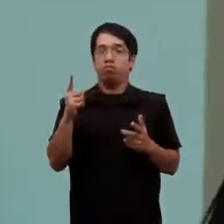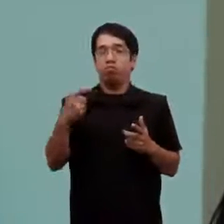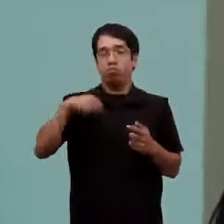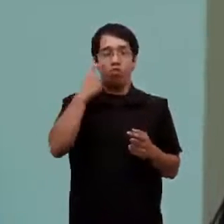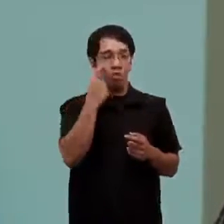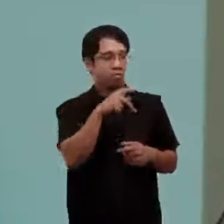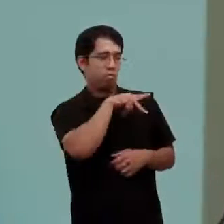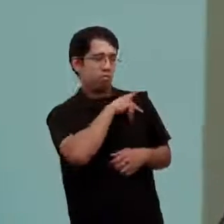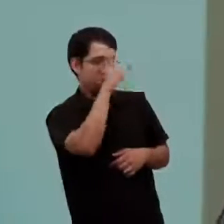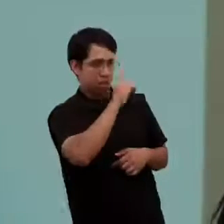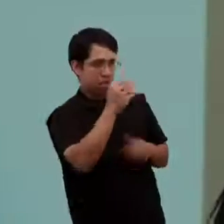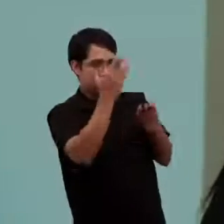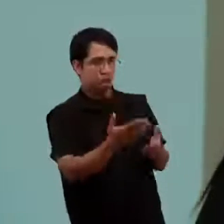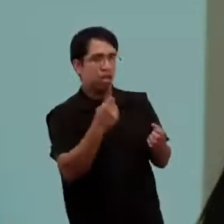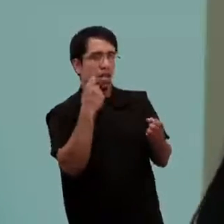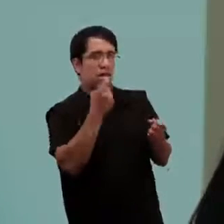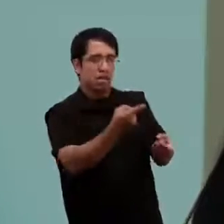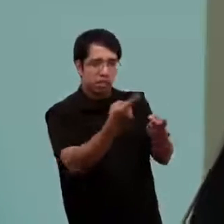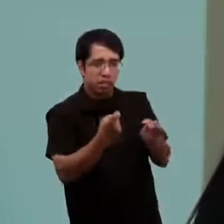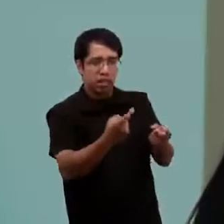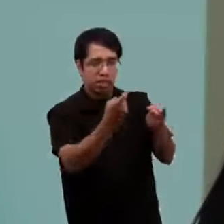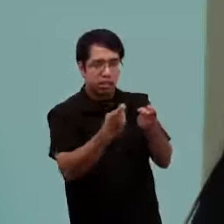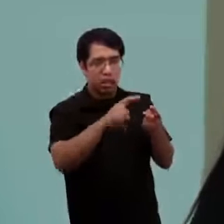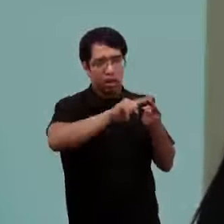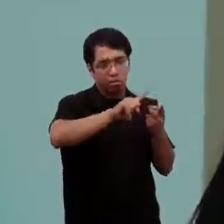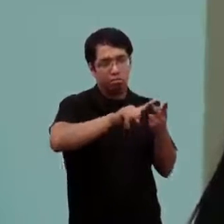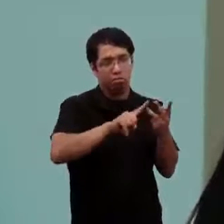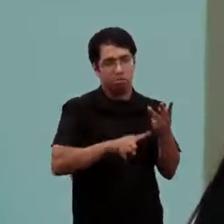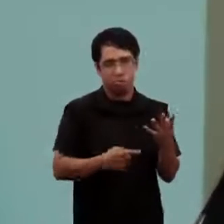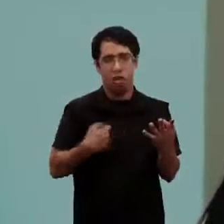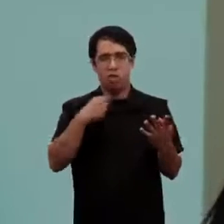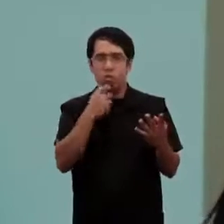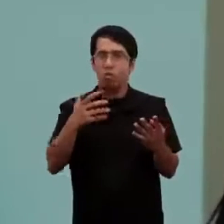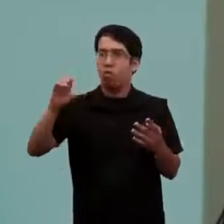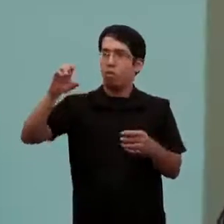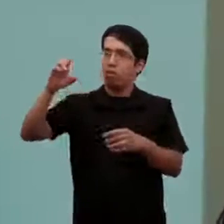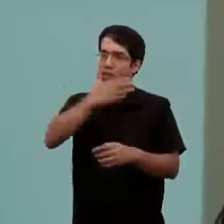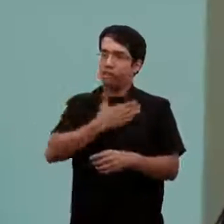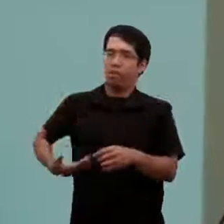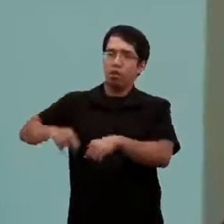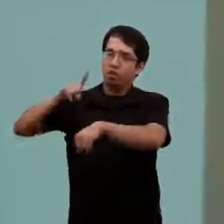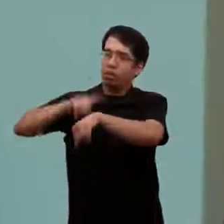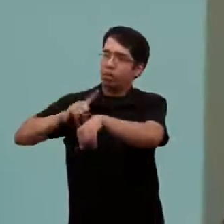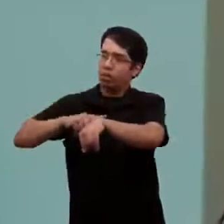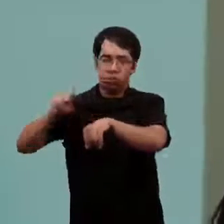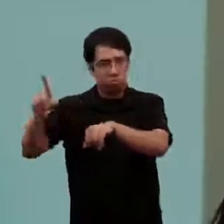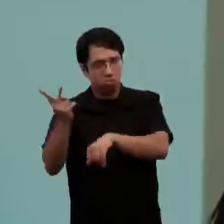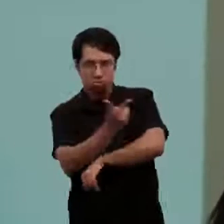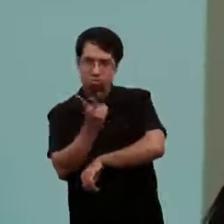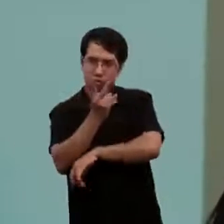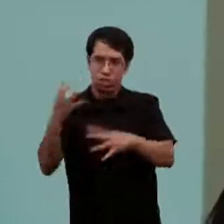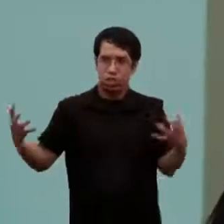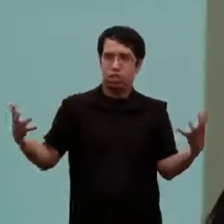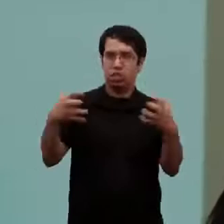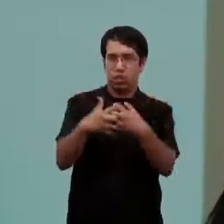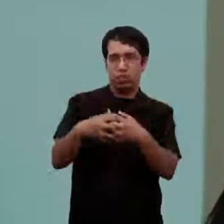necesidades de las personas con los tiempos del Estado el Estado tiene su tiempo para diseñar y para implementar